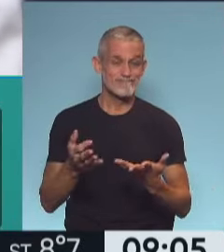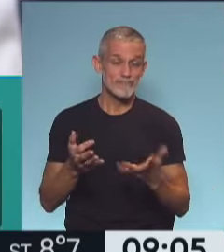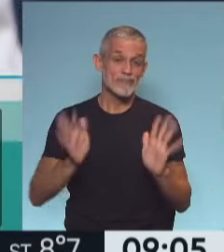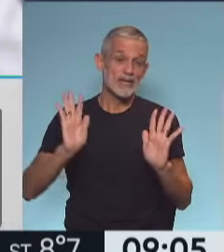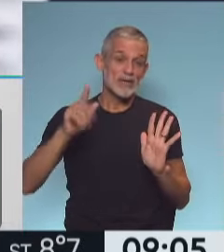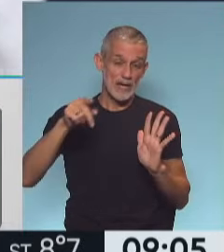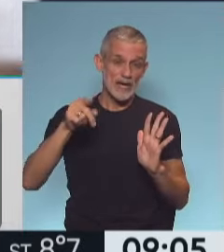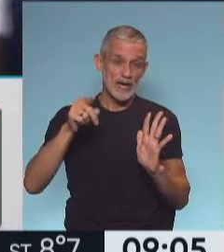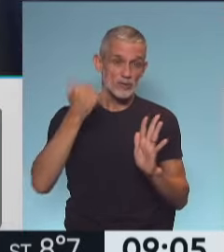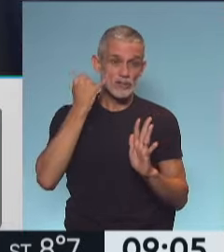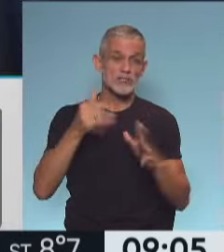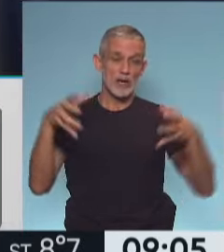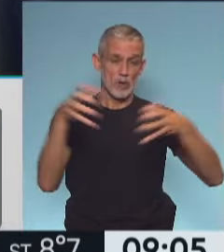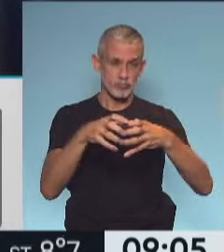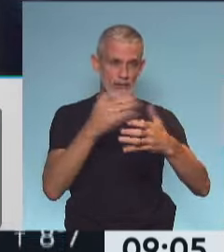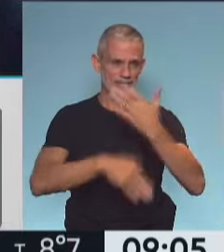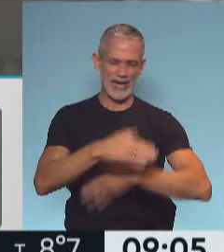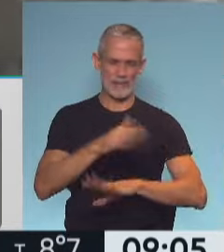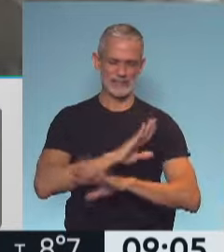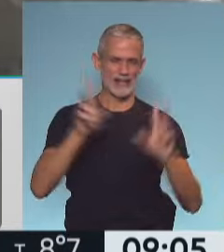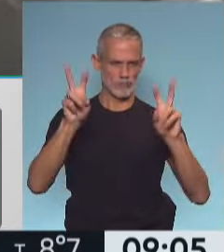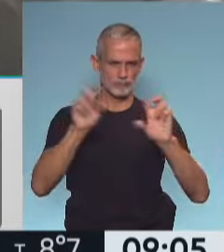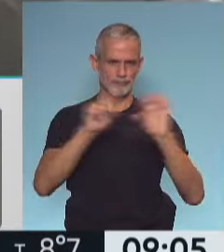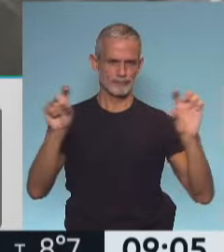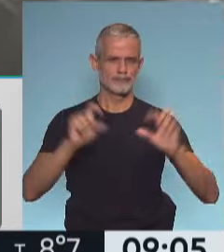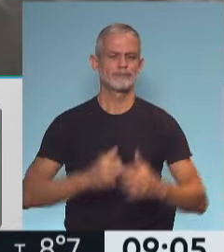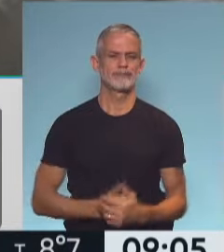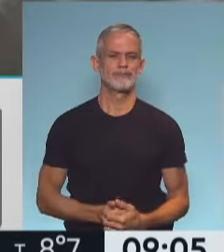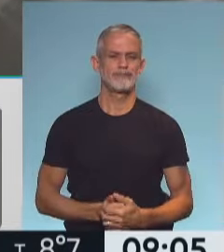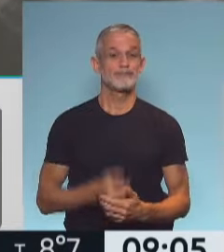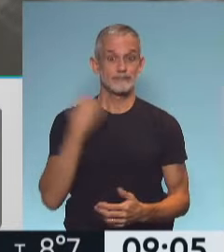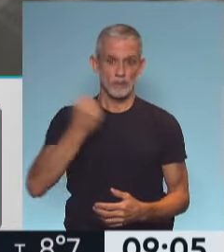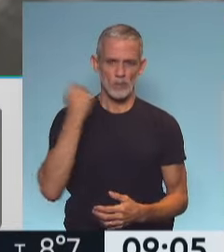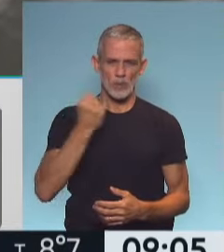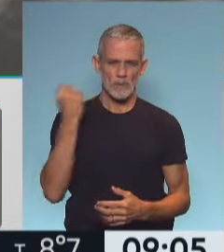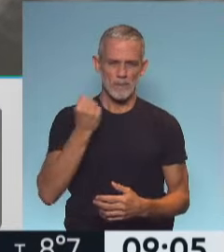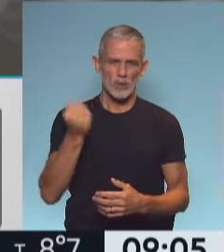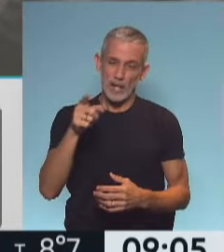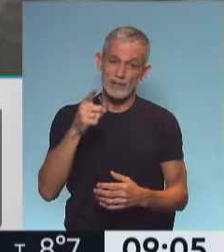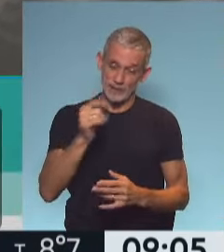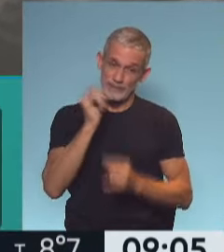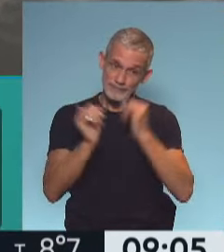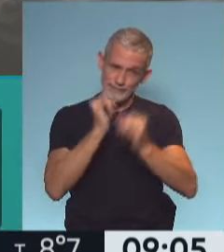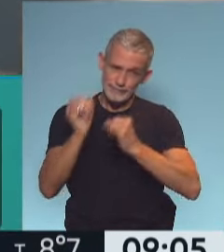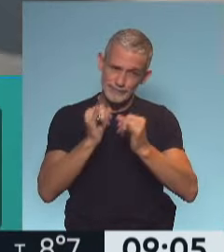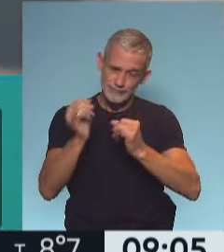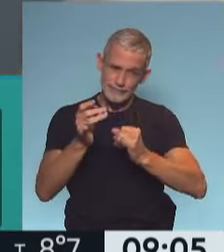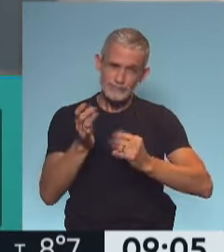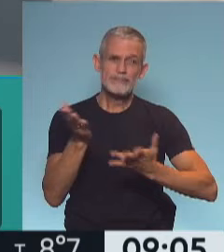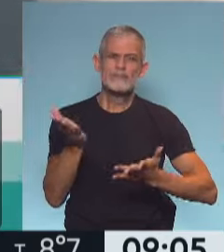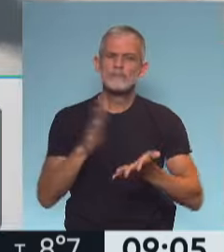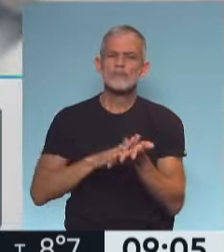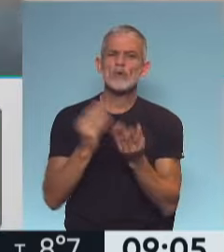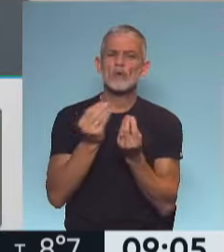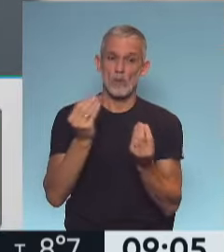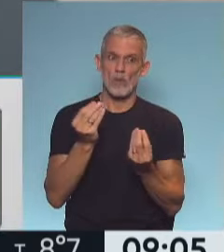entonces se establece esta categoría, discapacidad. Muy importante esto que acotás y que tiene que ver